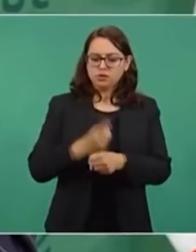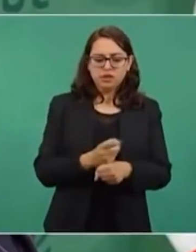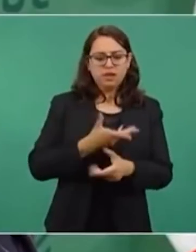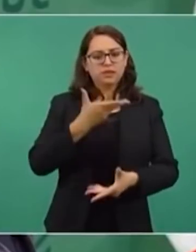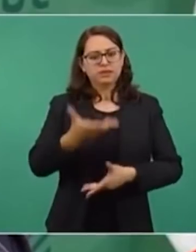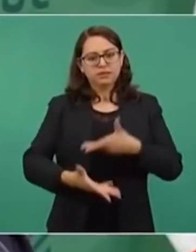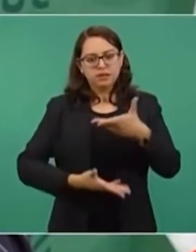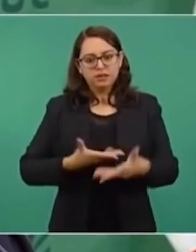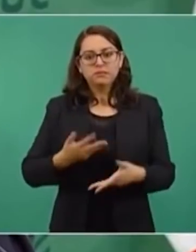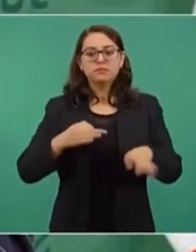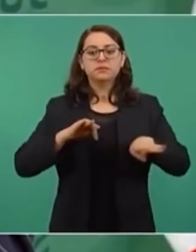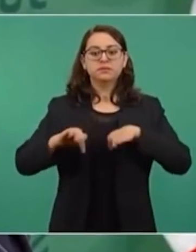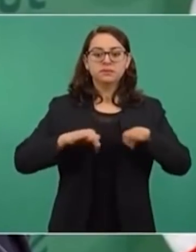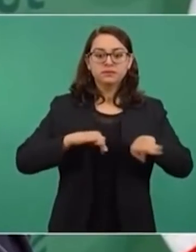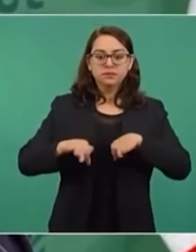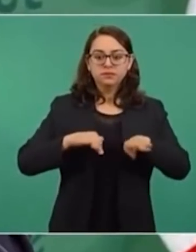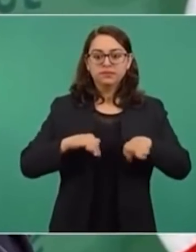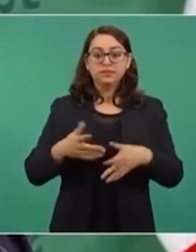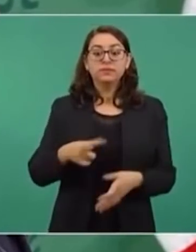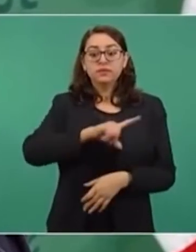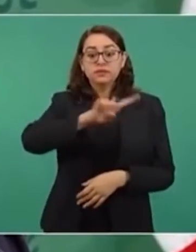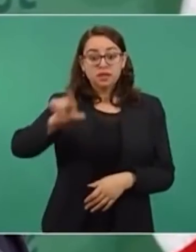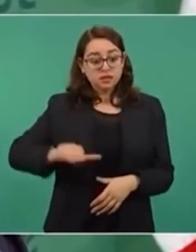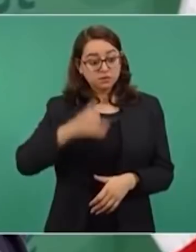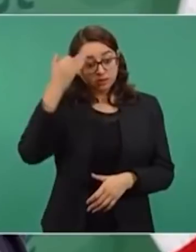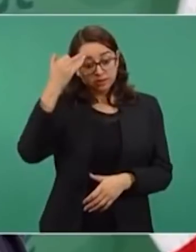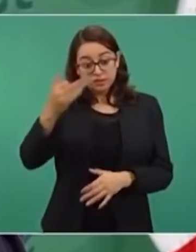¿Cómo va uno a estar